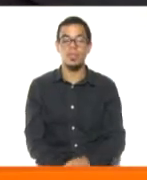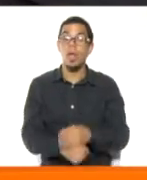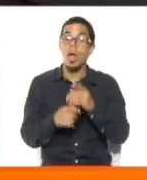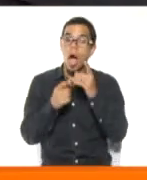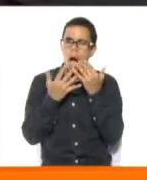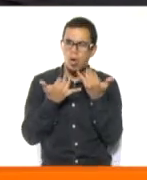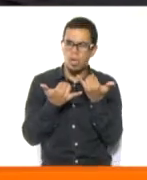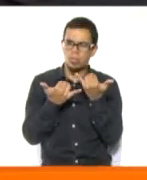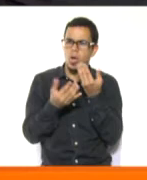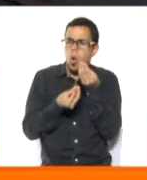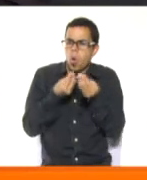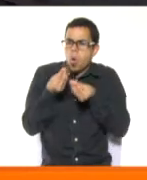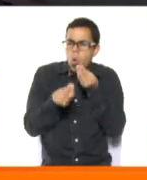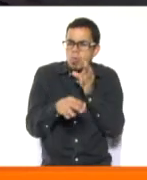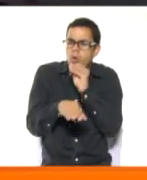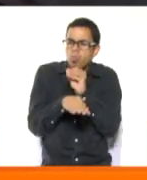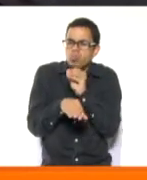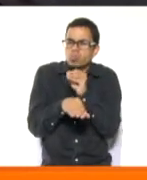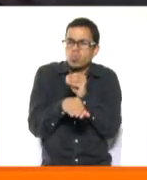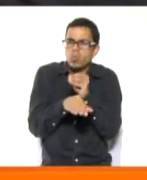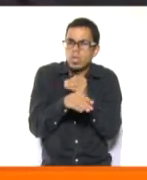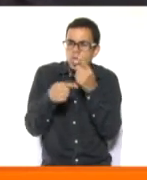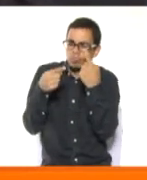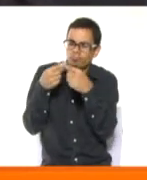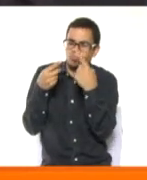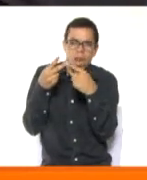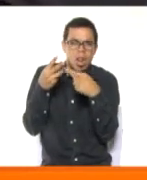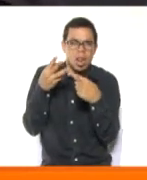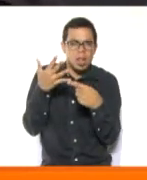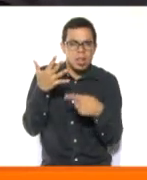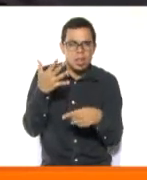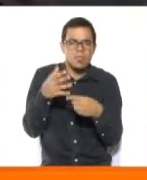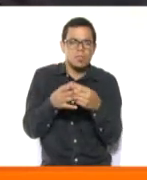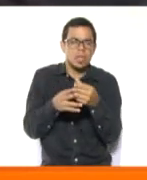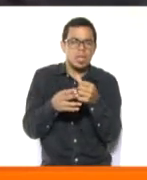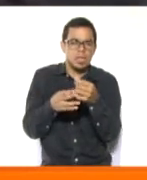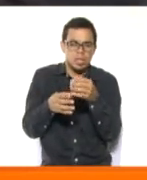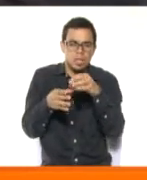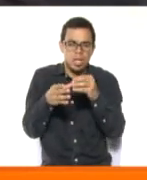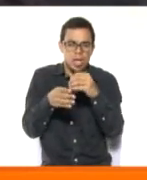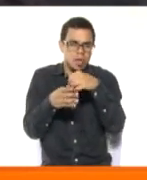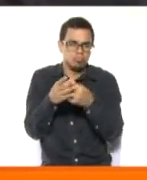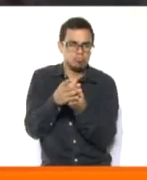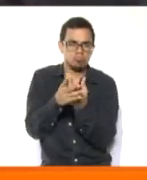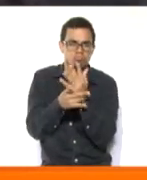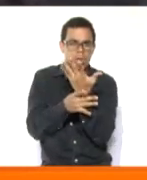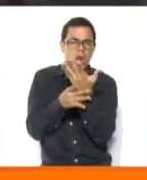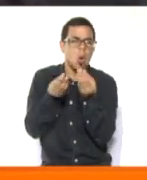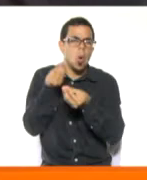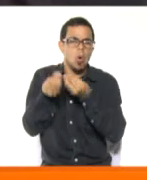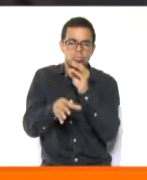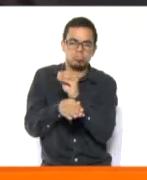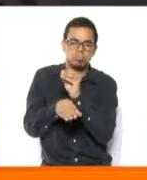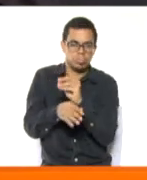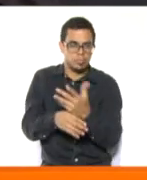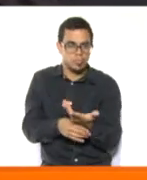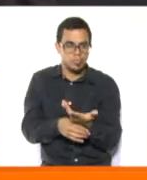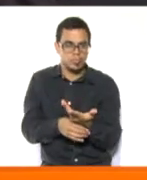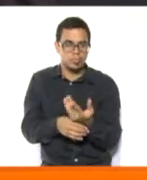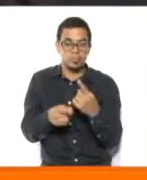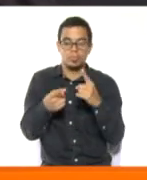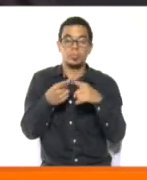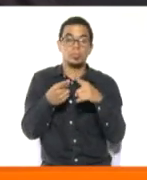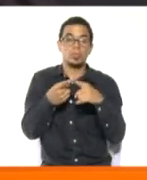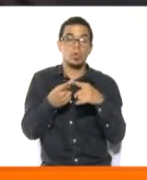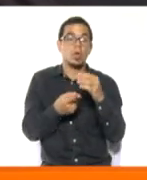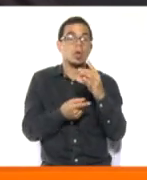estas plantas por mayor tiempo, que es un deshidratador. Que lo podemos hacer en casa. Tomamos una tela